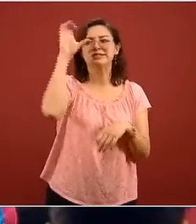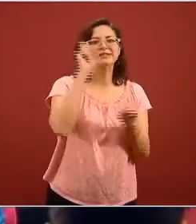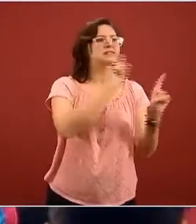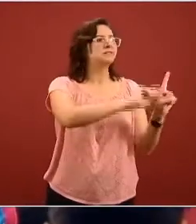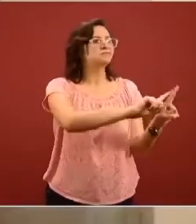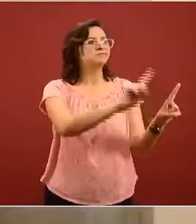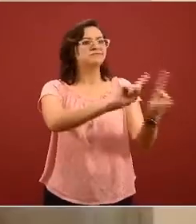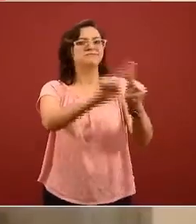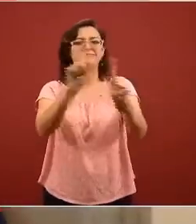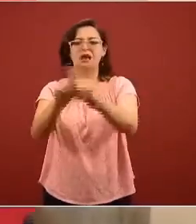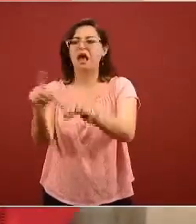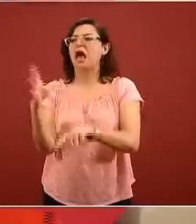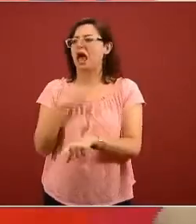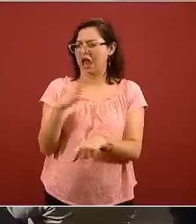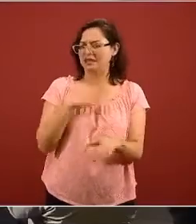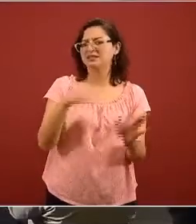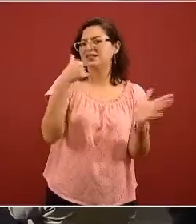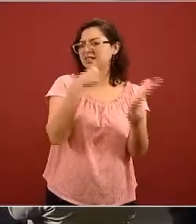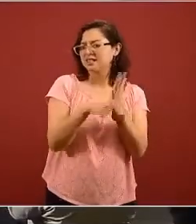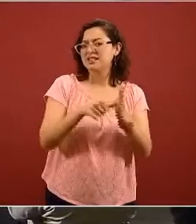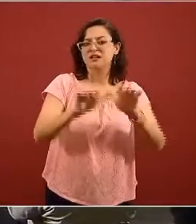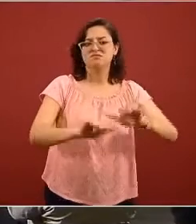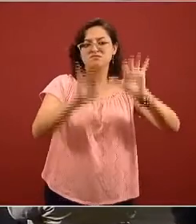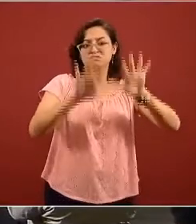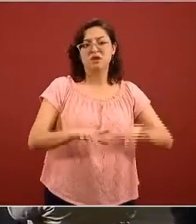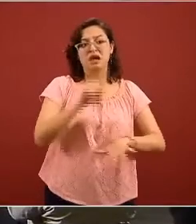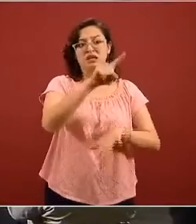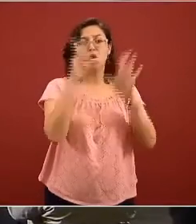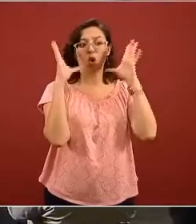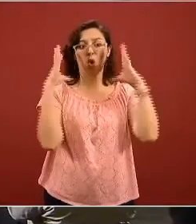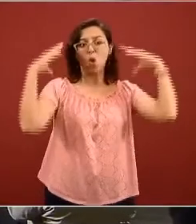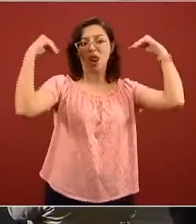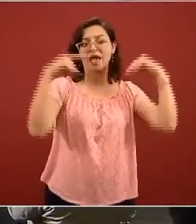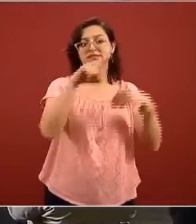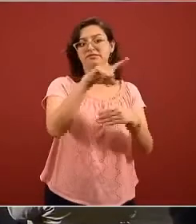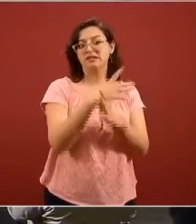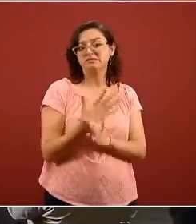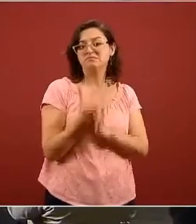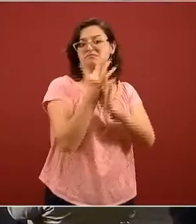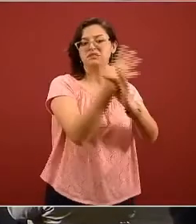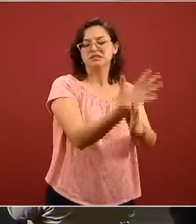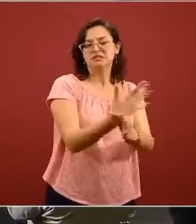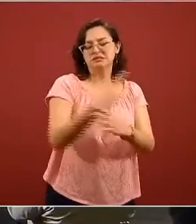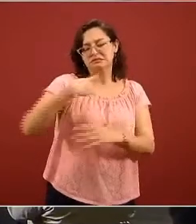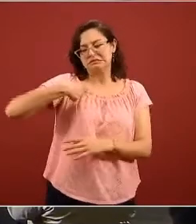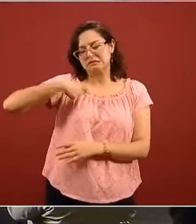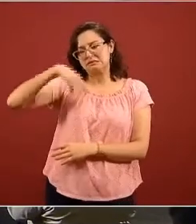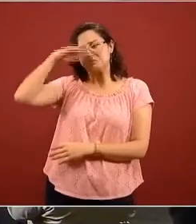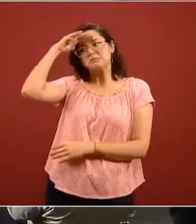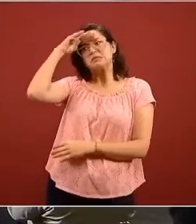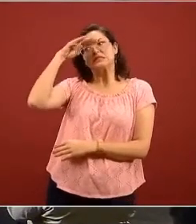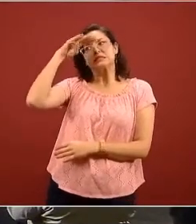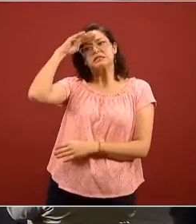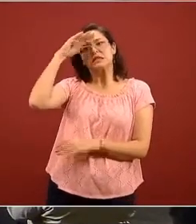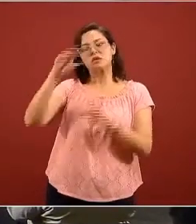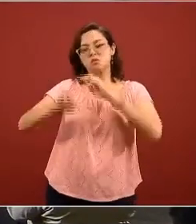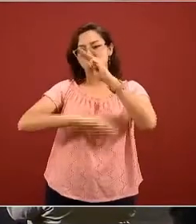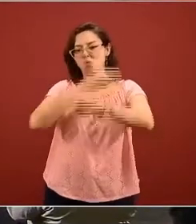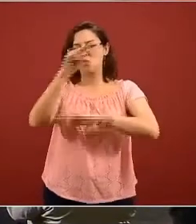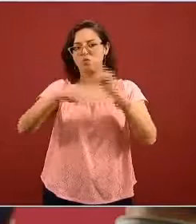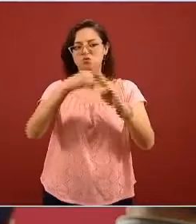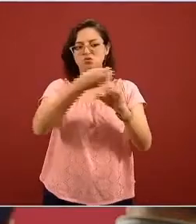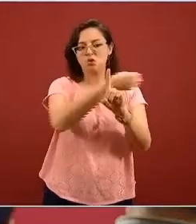de científicos en Holanda nos está invitando a repensar la organización mundial